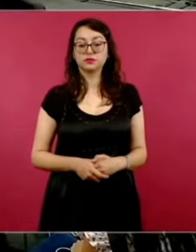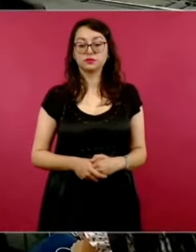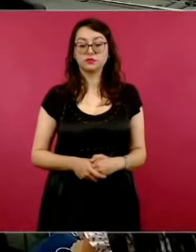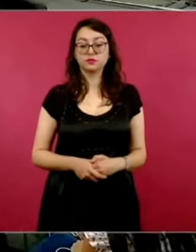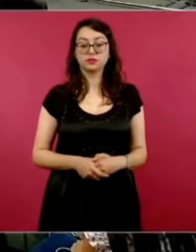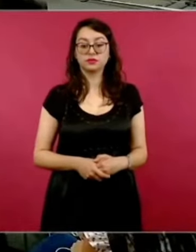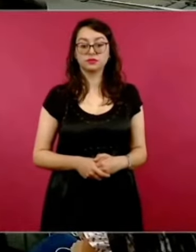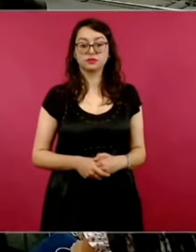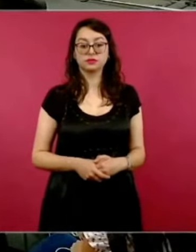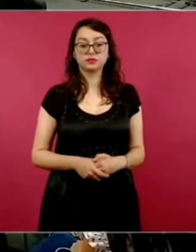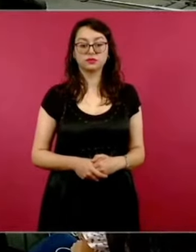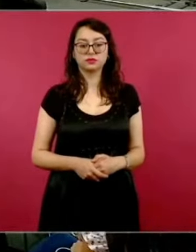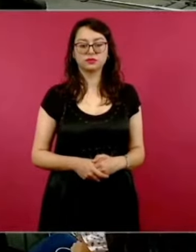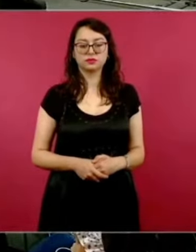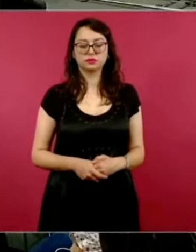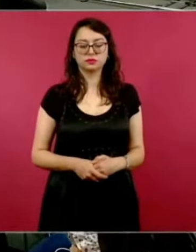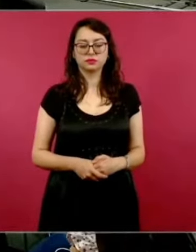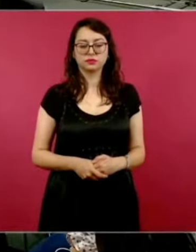¿Qué es esto entonces?